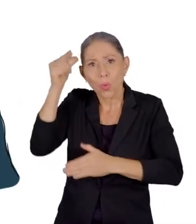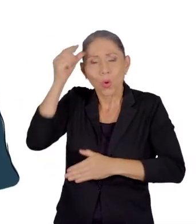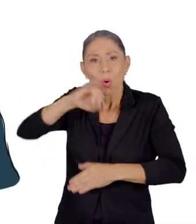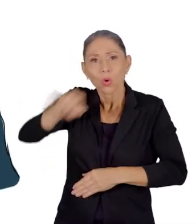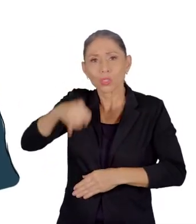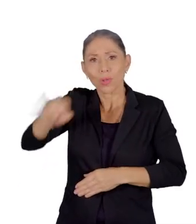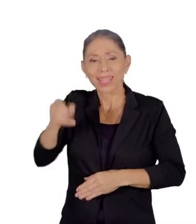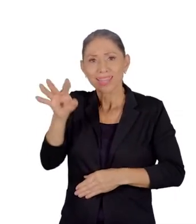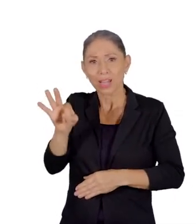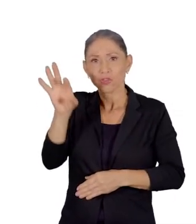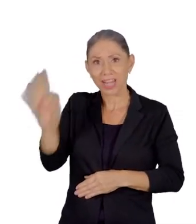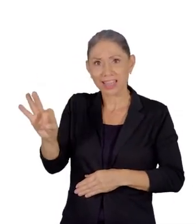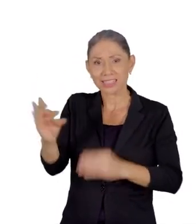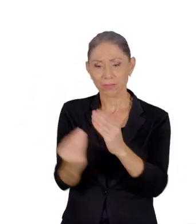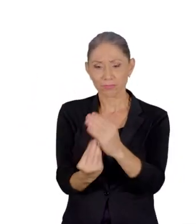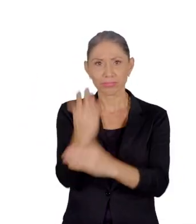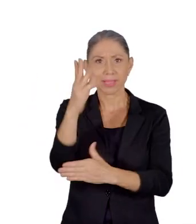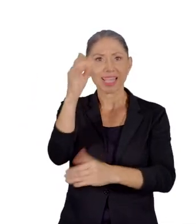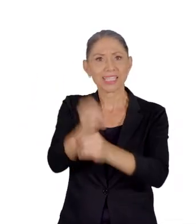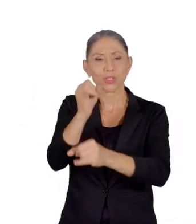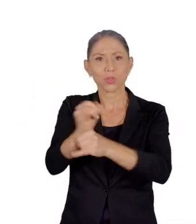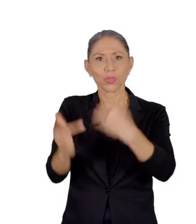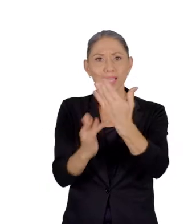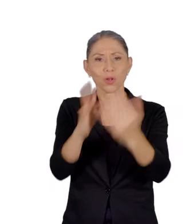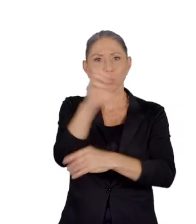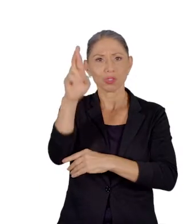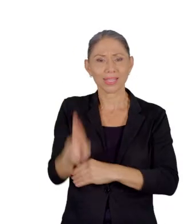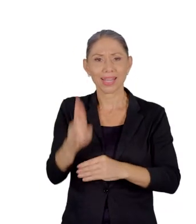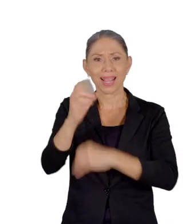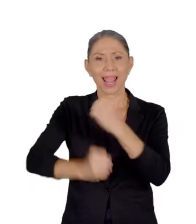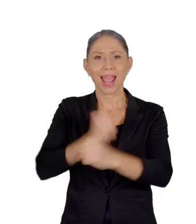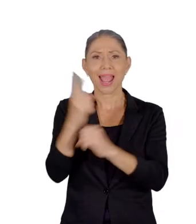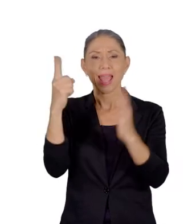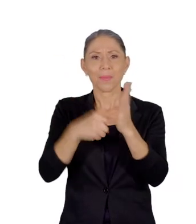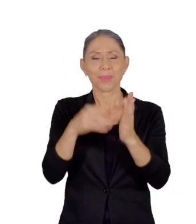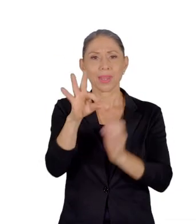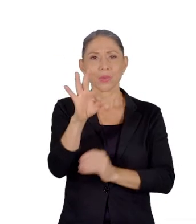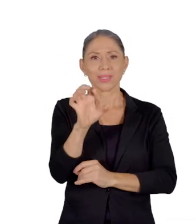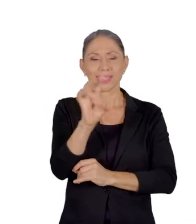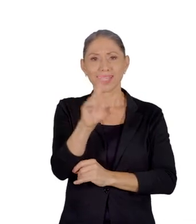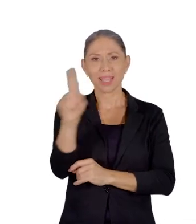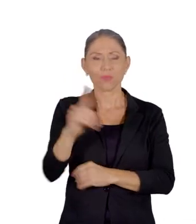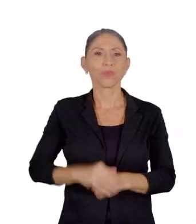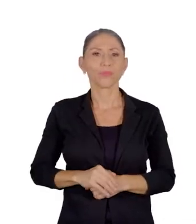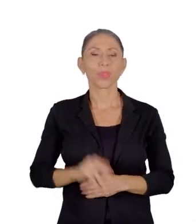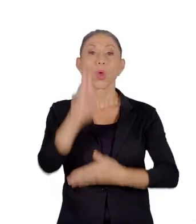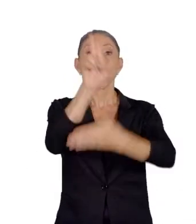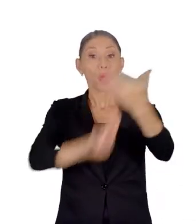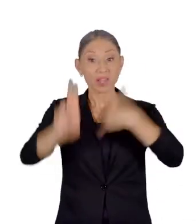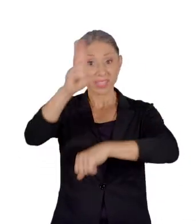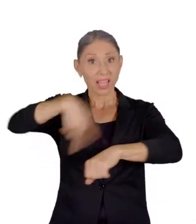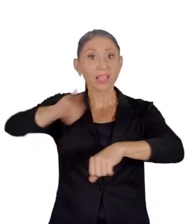Trejo Fernández a crear el Instituto Tecnológico de Costa Rica en 1971. La Universidad